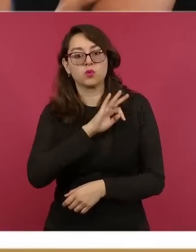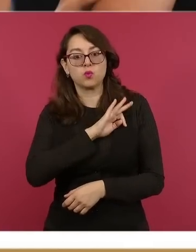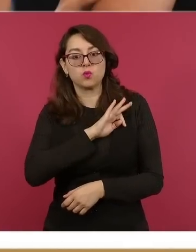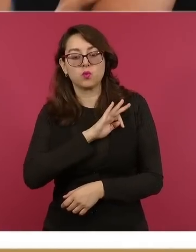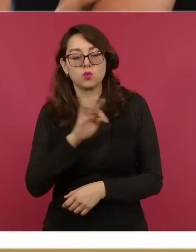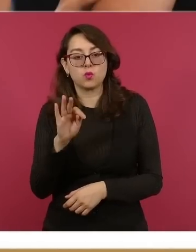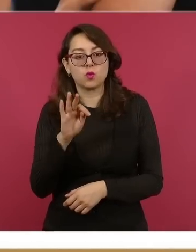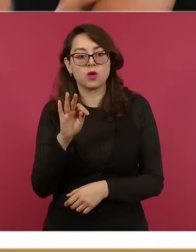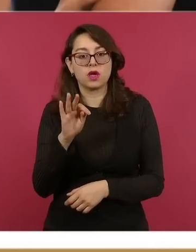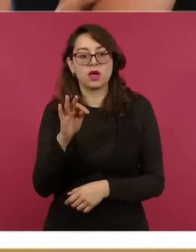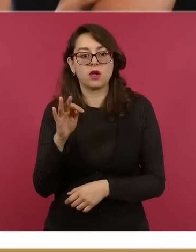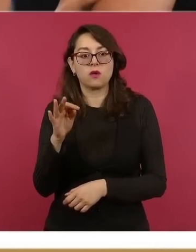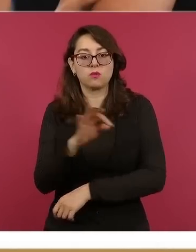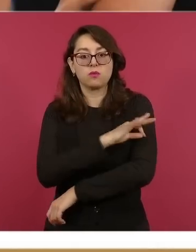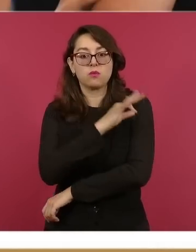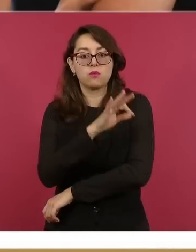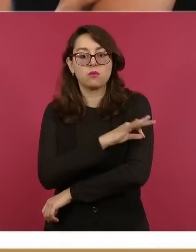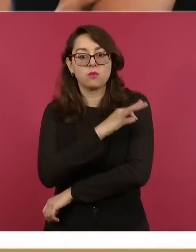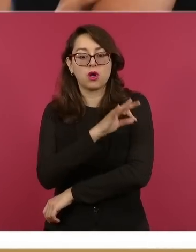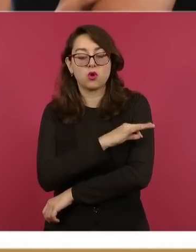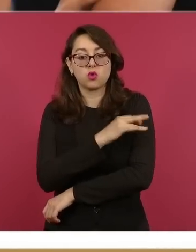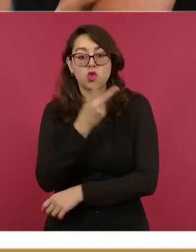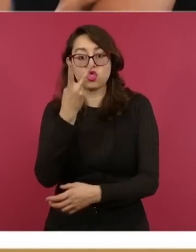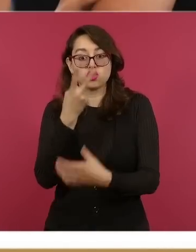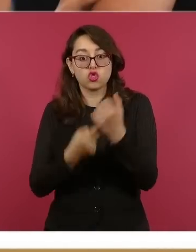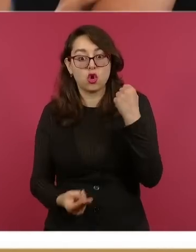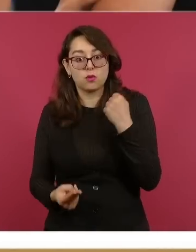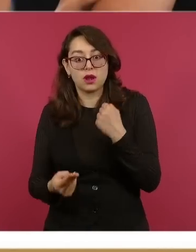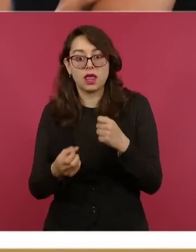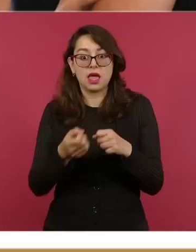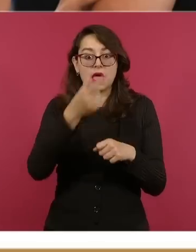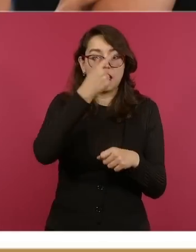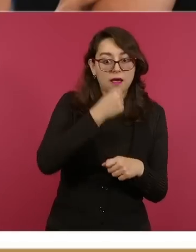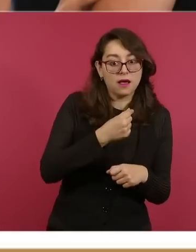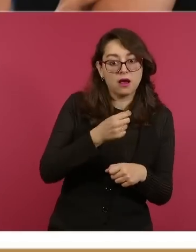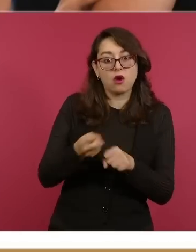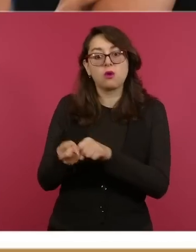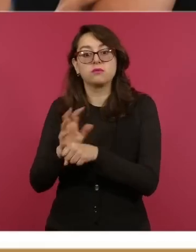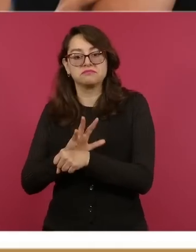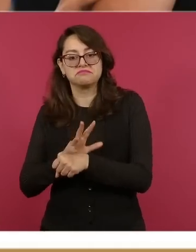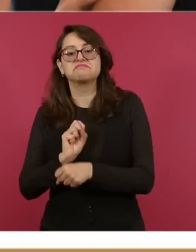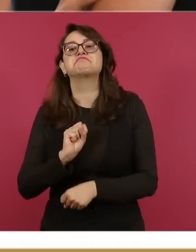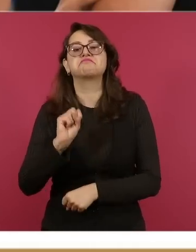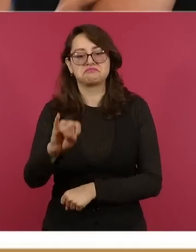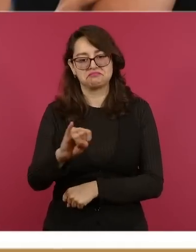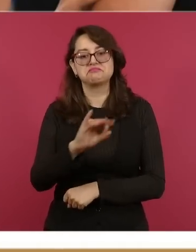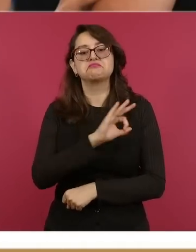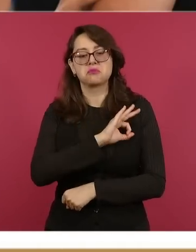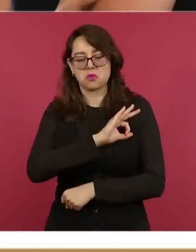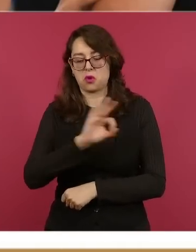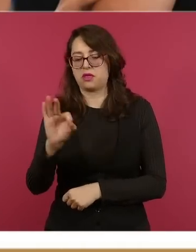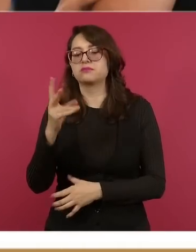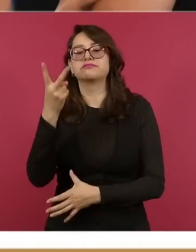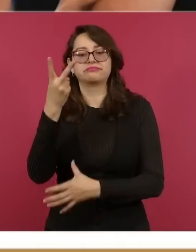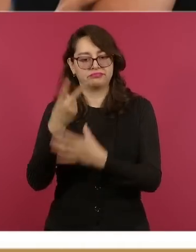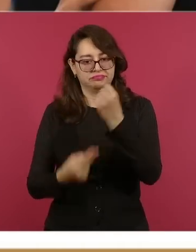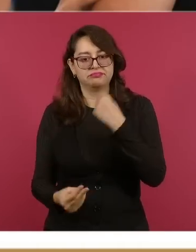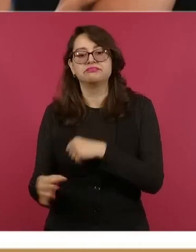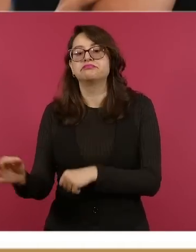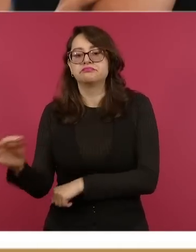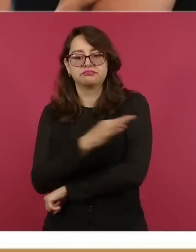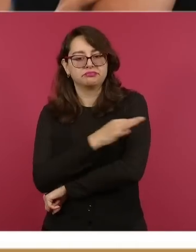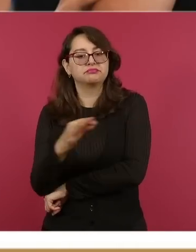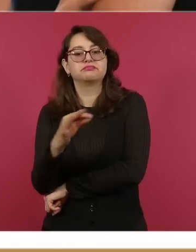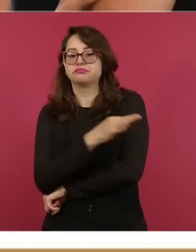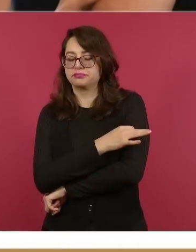la última, si se puede vacunar las dos vacunas al mismo tiempo. Esto es una gran oportunidad, se pueden aplicar las dos vacunas y